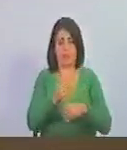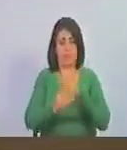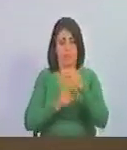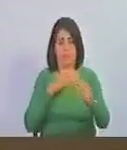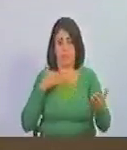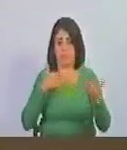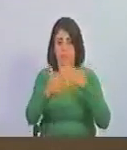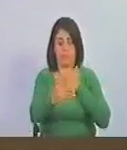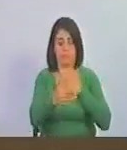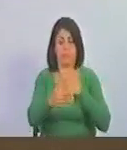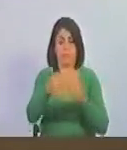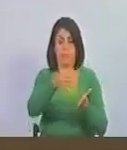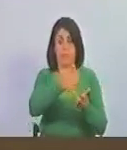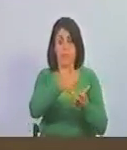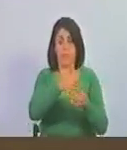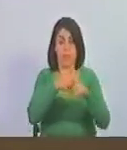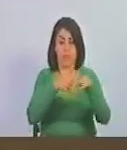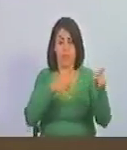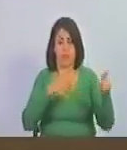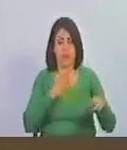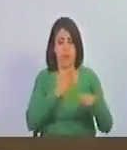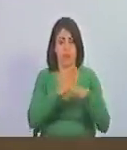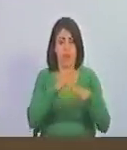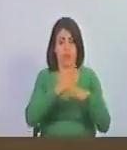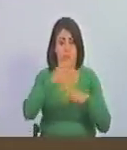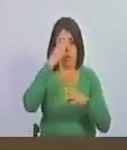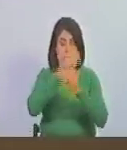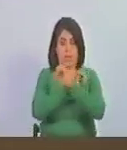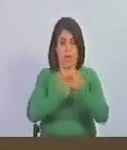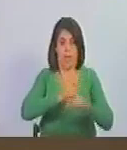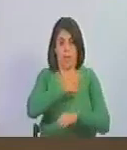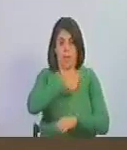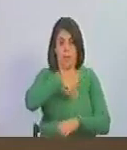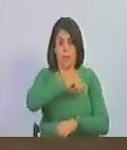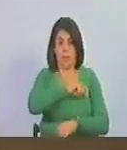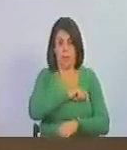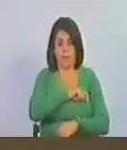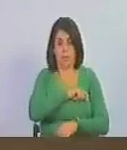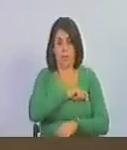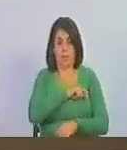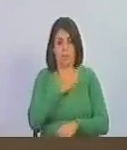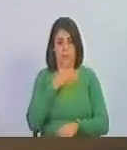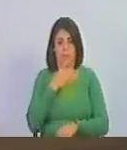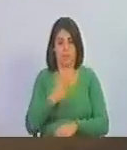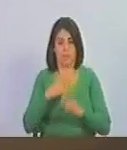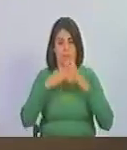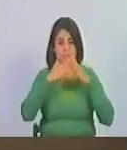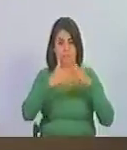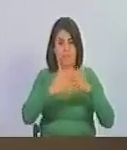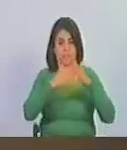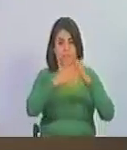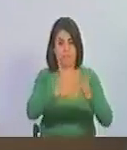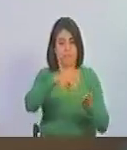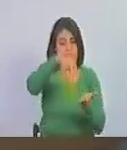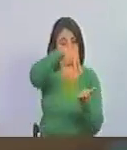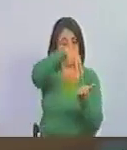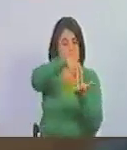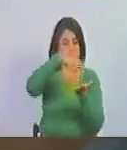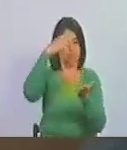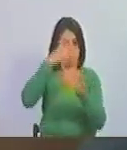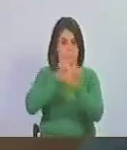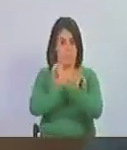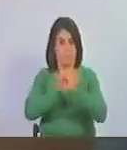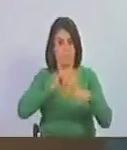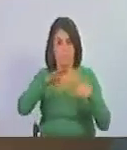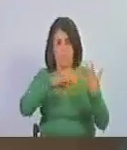por la debilidad contra la armada española no estamos hablando de la armada que en el momento teníamos